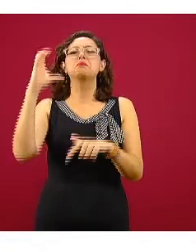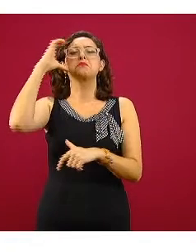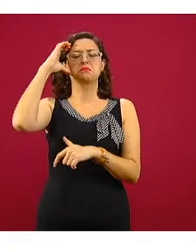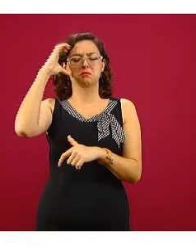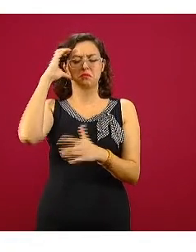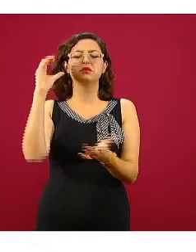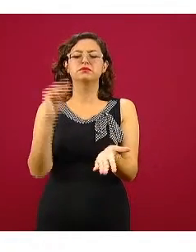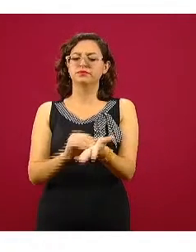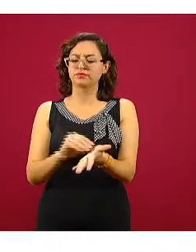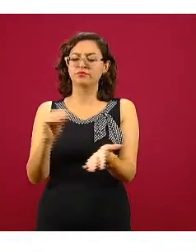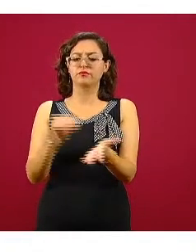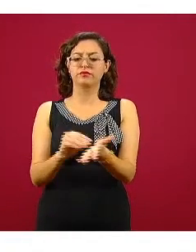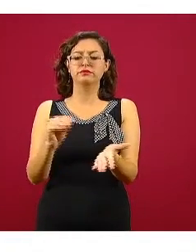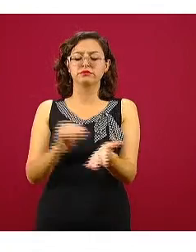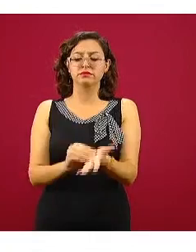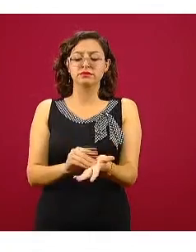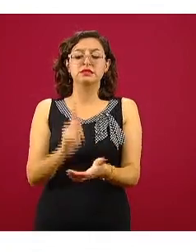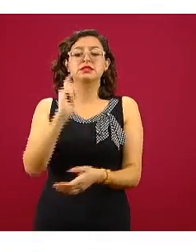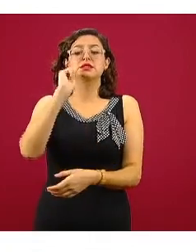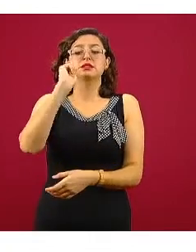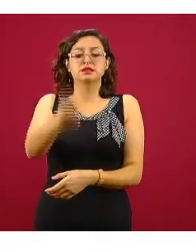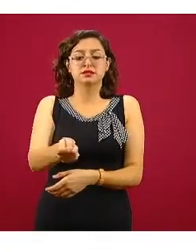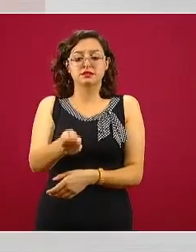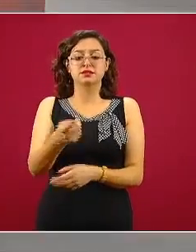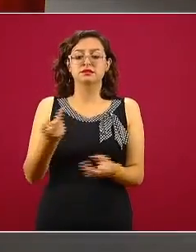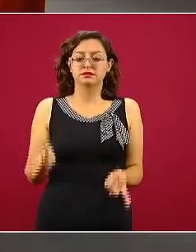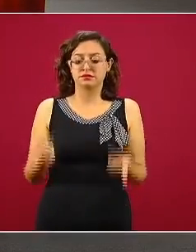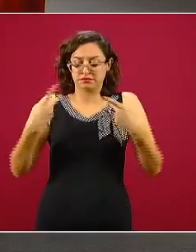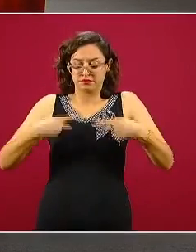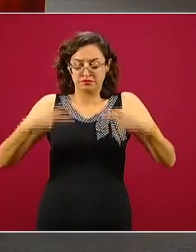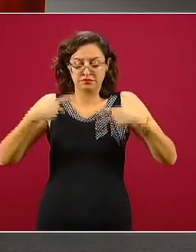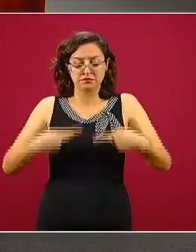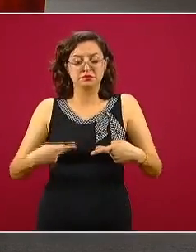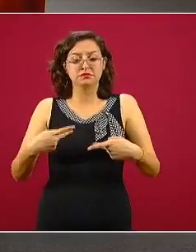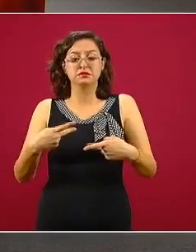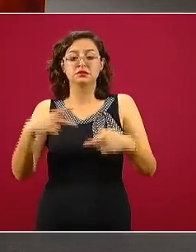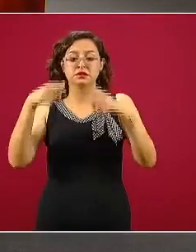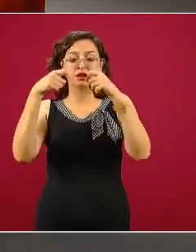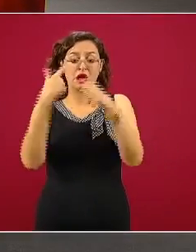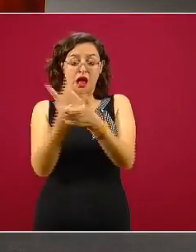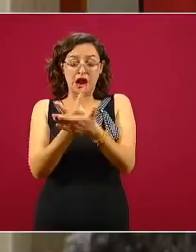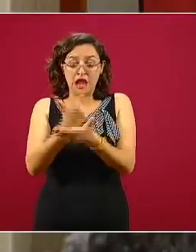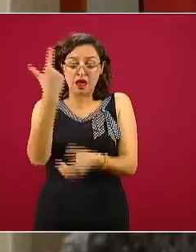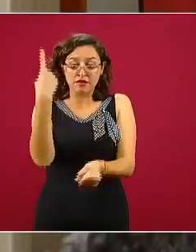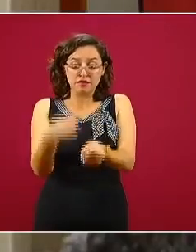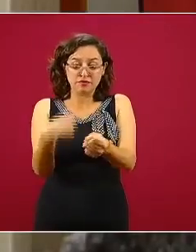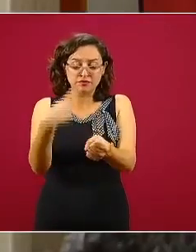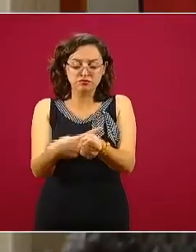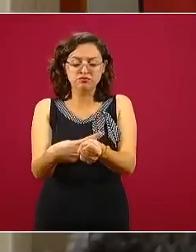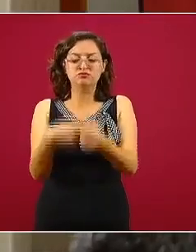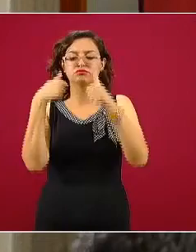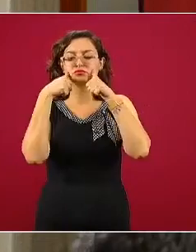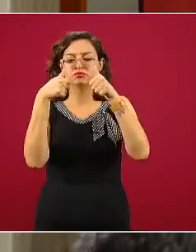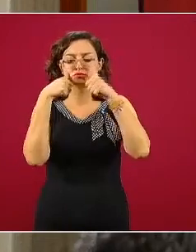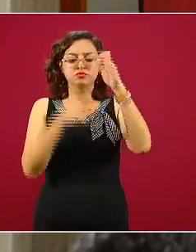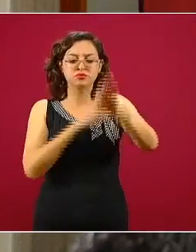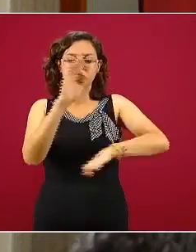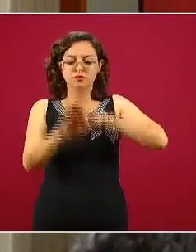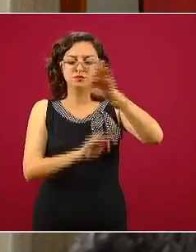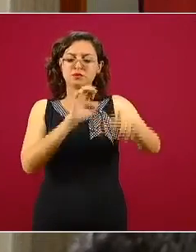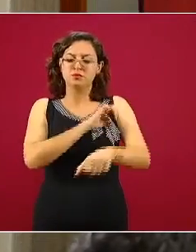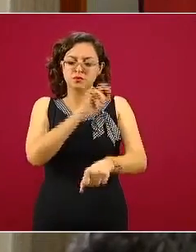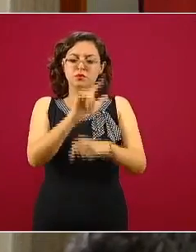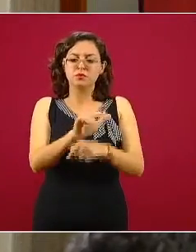de camas, lo que permite brindar una atención especializada a las personas con estas características y que sí lo requieren.